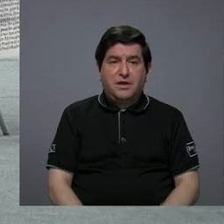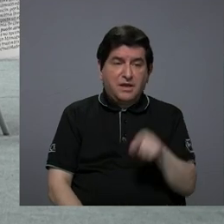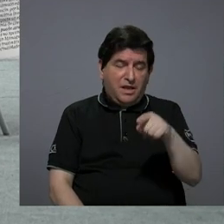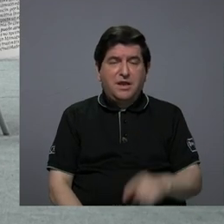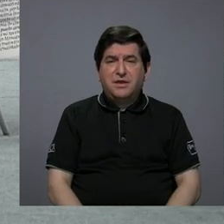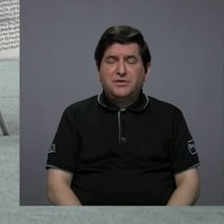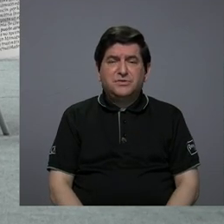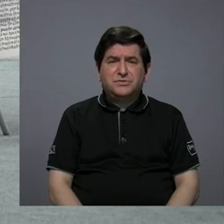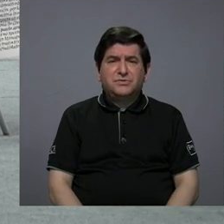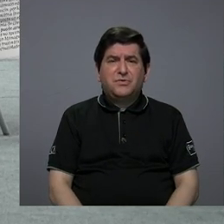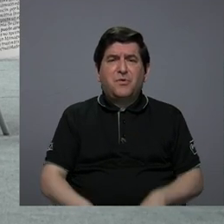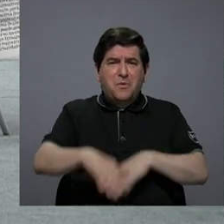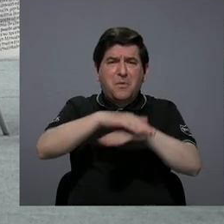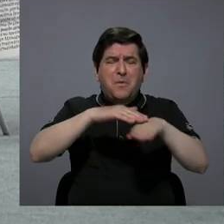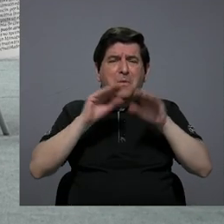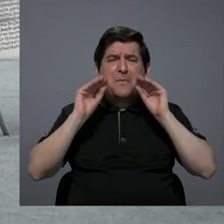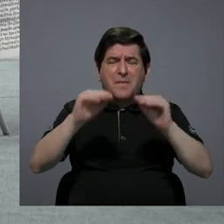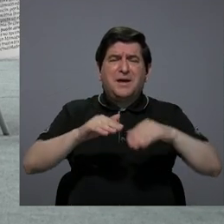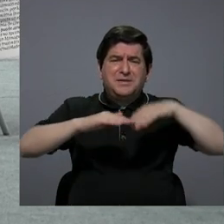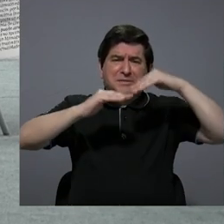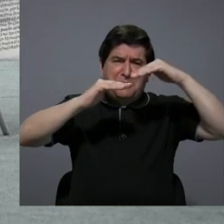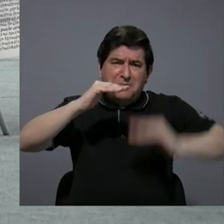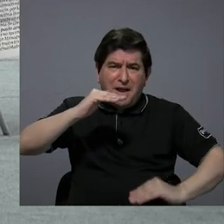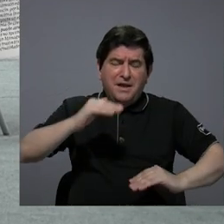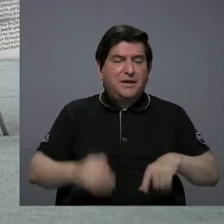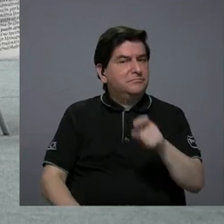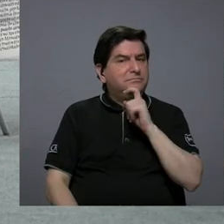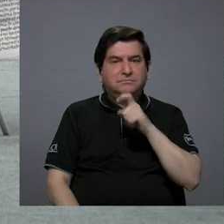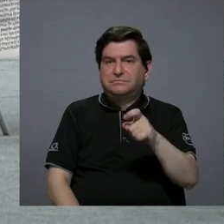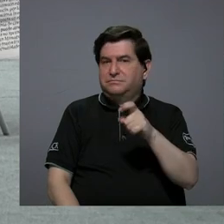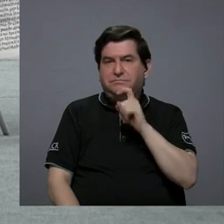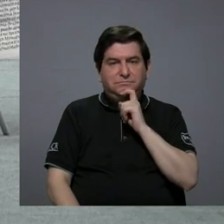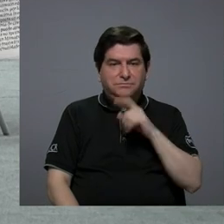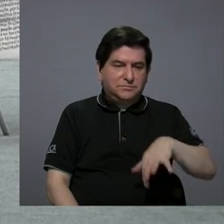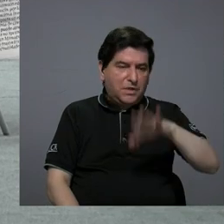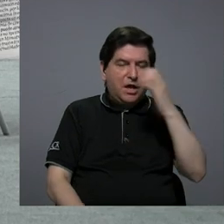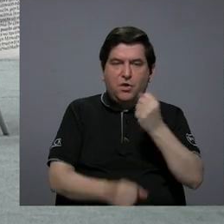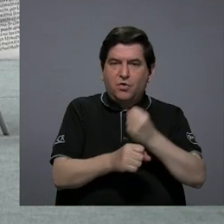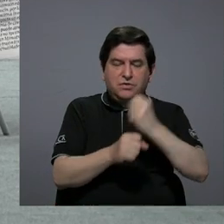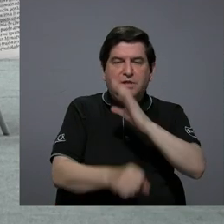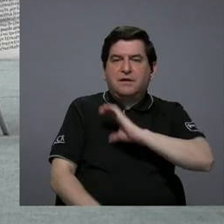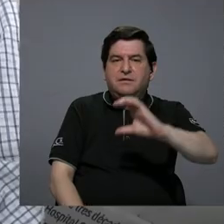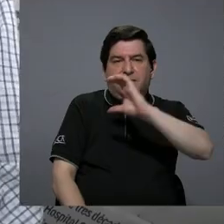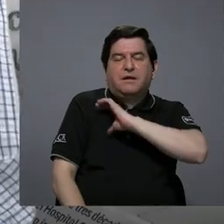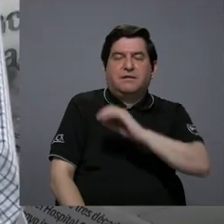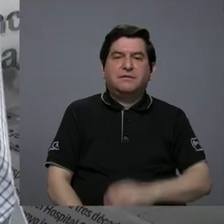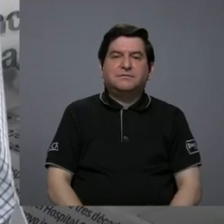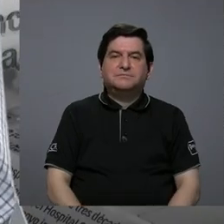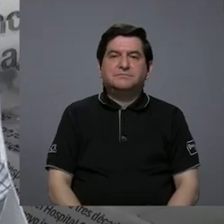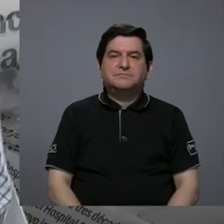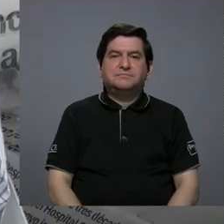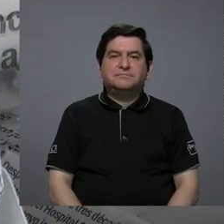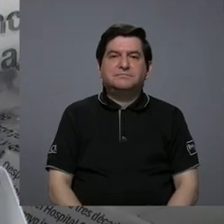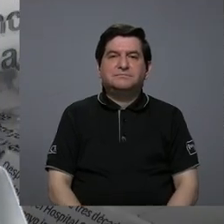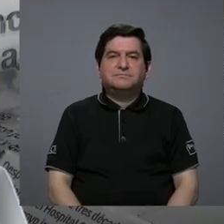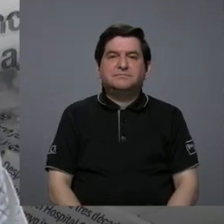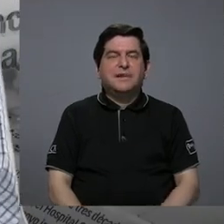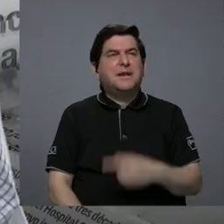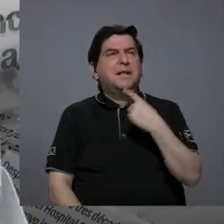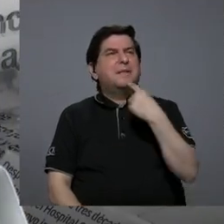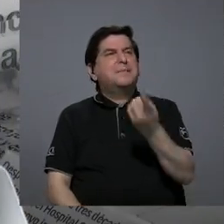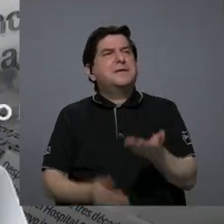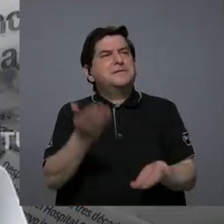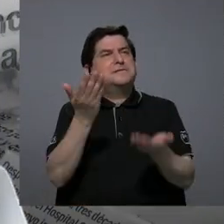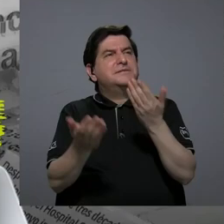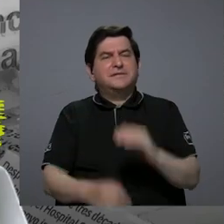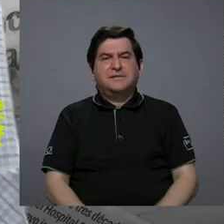educativas muy bajas y les va a resultar muy difícil conseguir un empleo de calidad. Es decir, estamos por decirlo así,